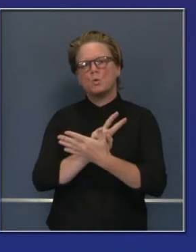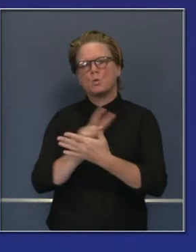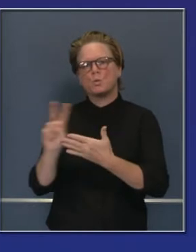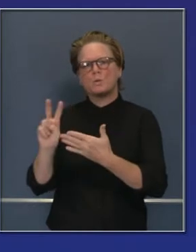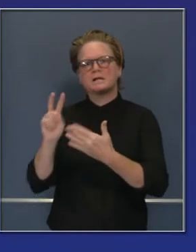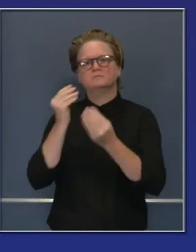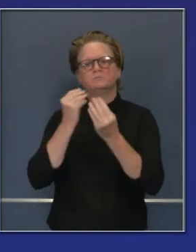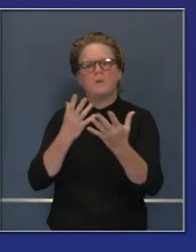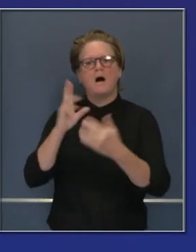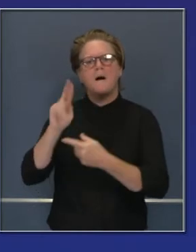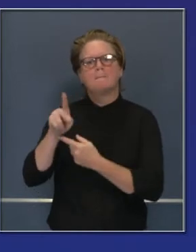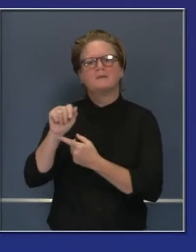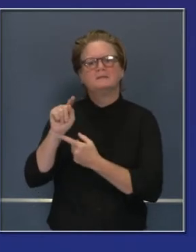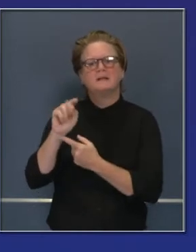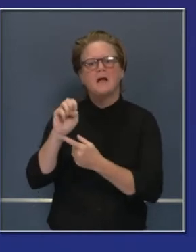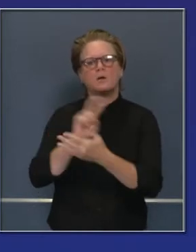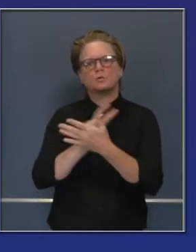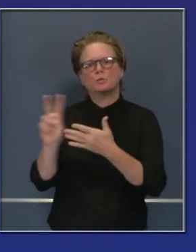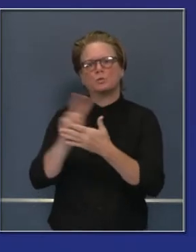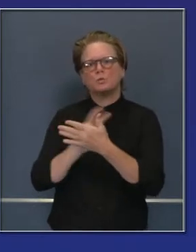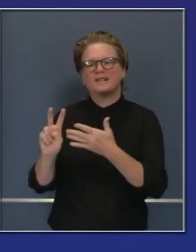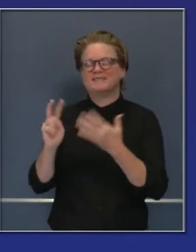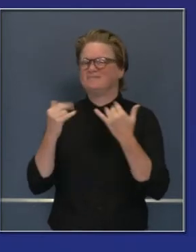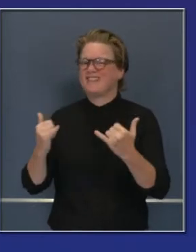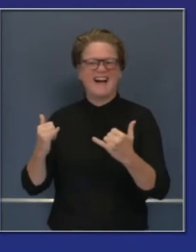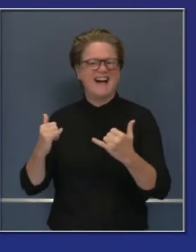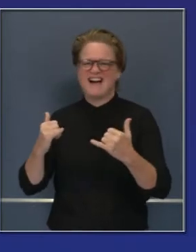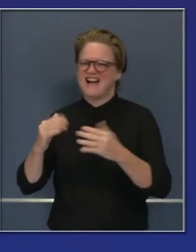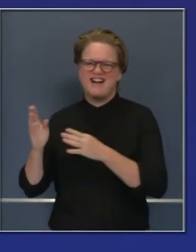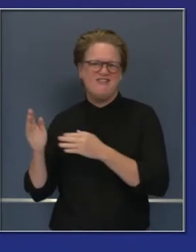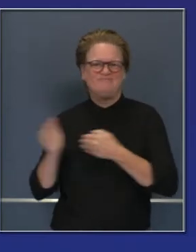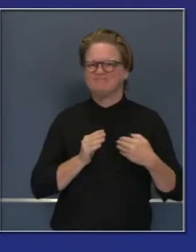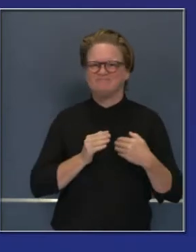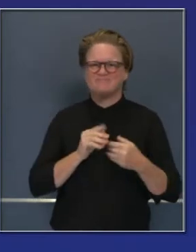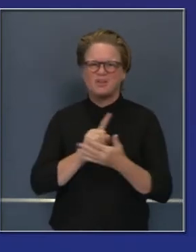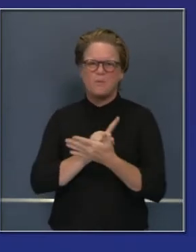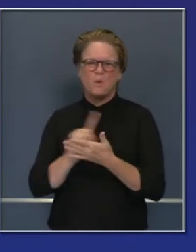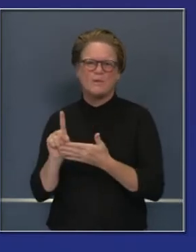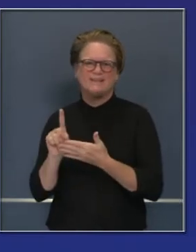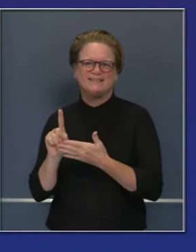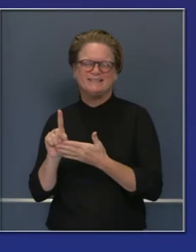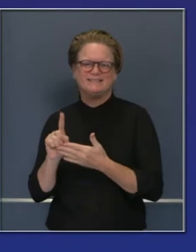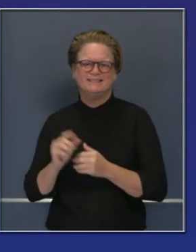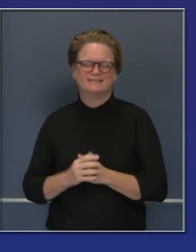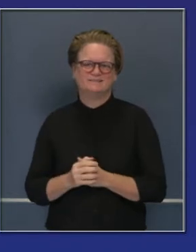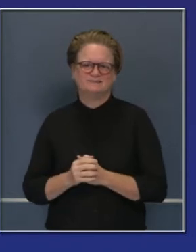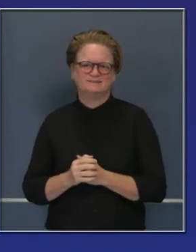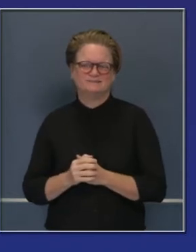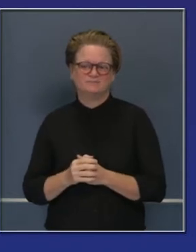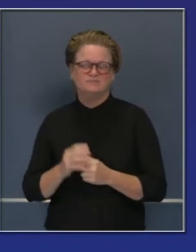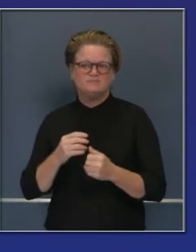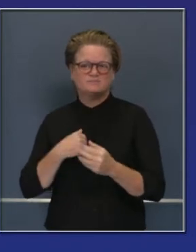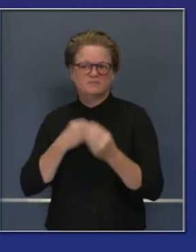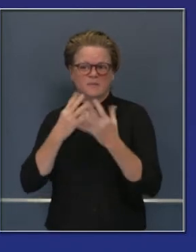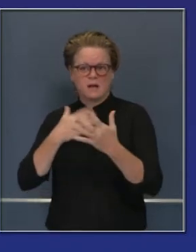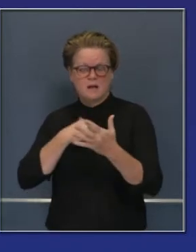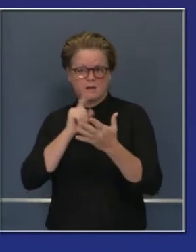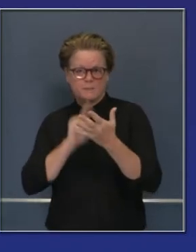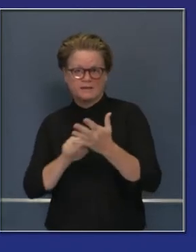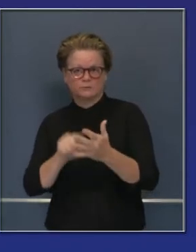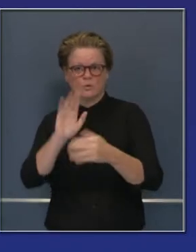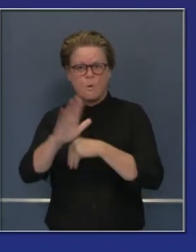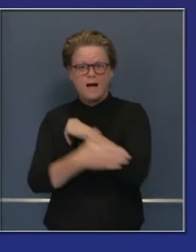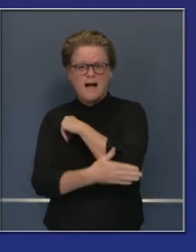semanas. Tal vez recuerden ustedes que recolectamos datos, adjudicamos los datos con